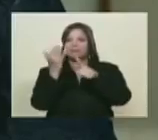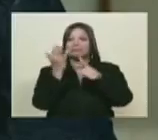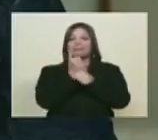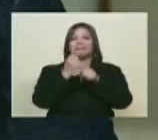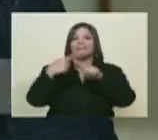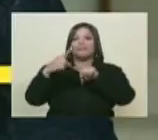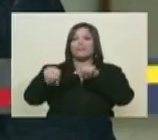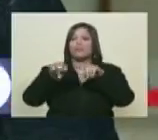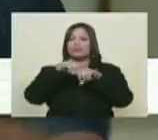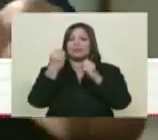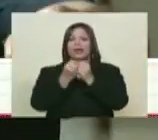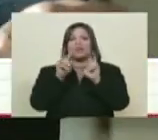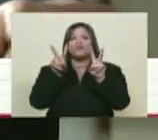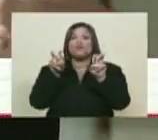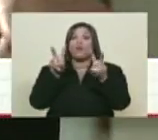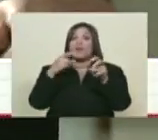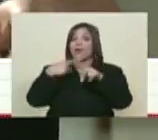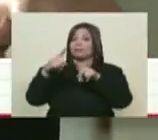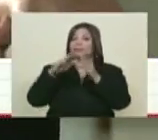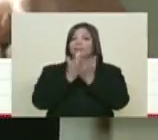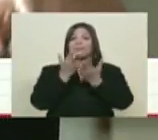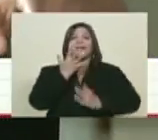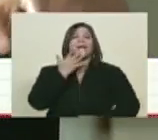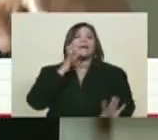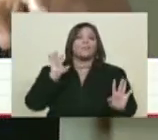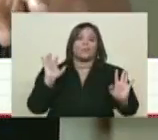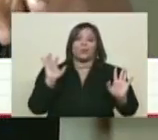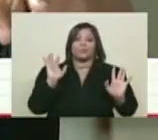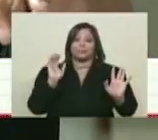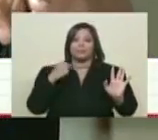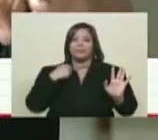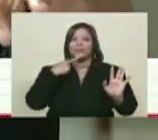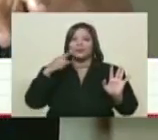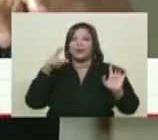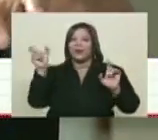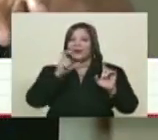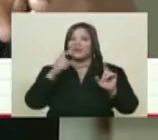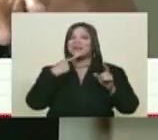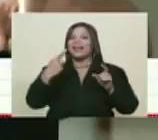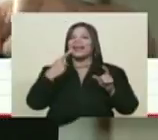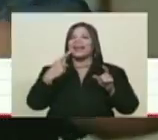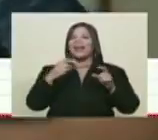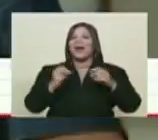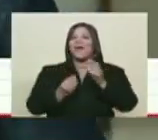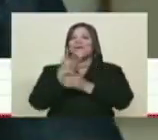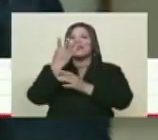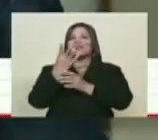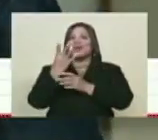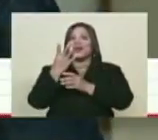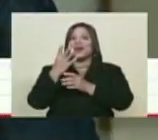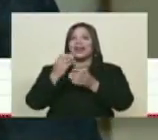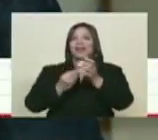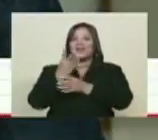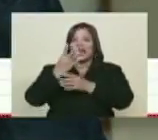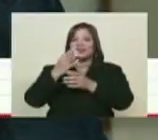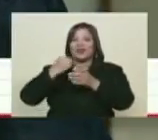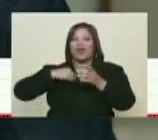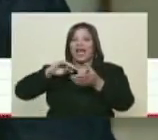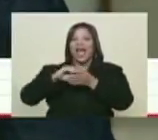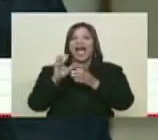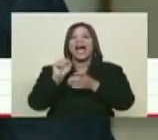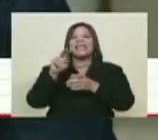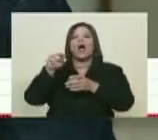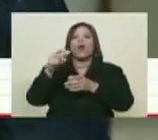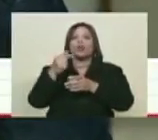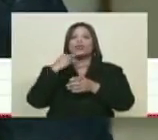obras nuevas. Por ejemplo, voy a hacer una cuña a la Fundación Ayacucho, que acaba de